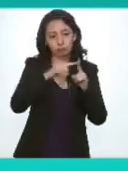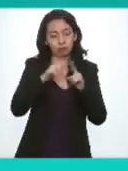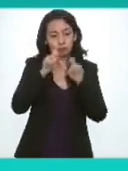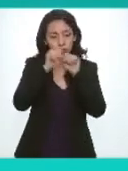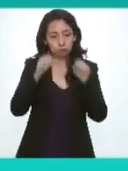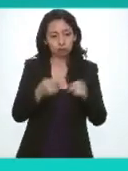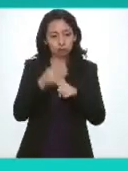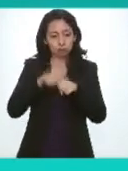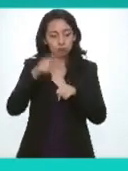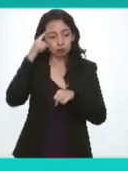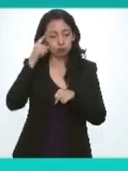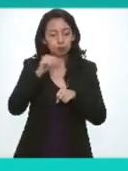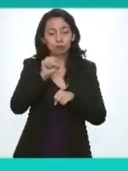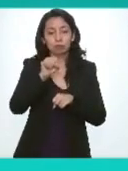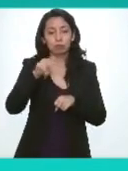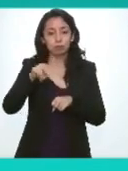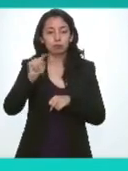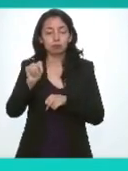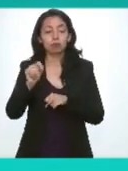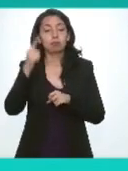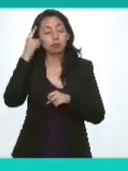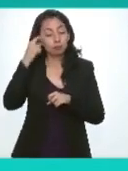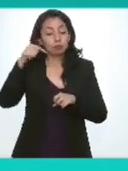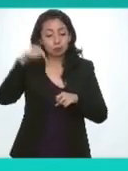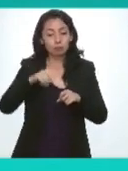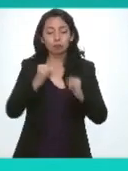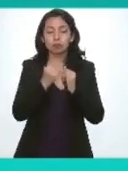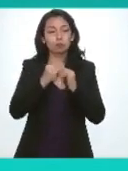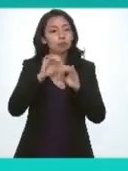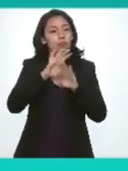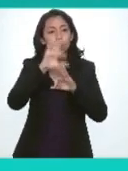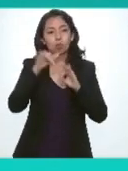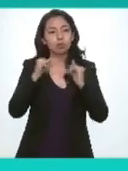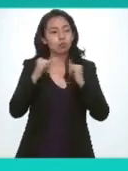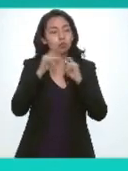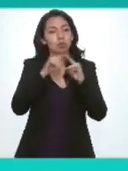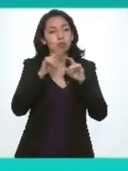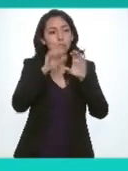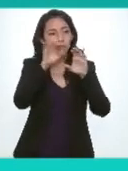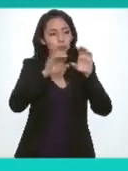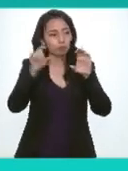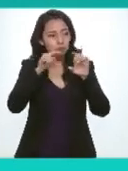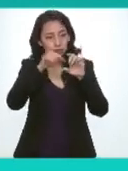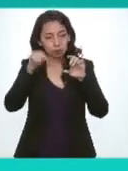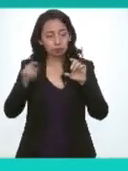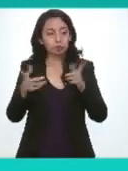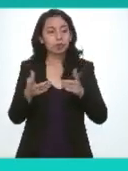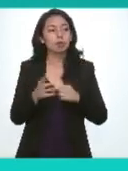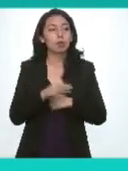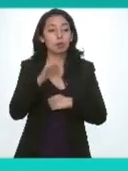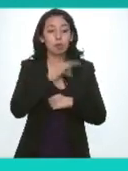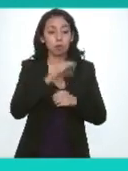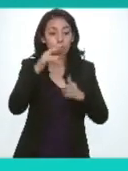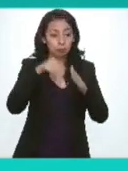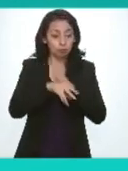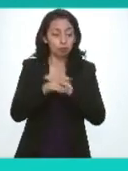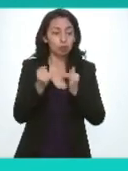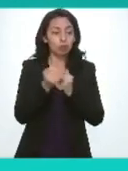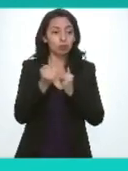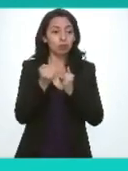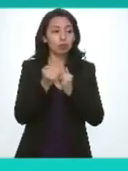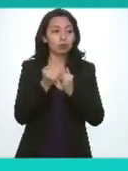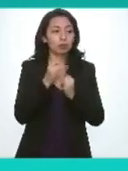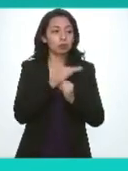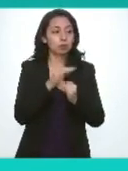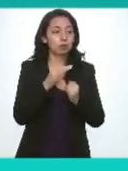transparencia para que esta en conjunto con todos los integrantes del sistema nacional de transparencia ya sea actuando estos en pleno de sus